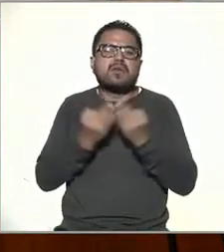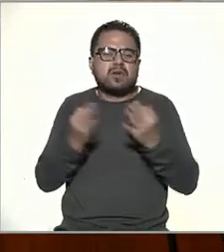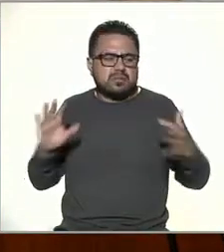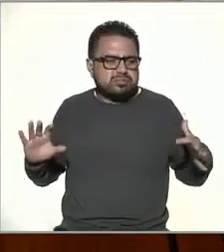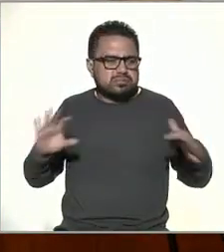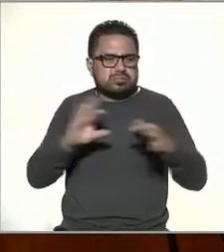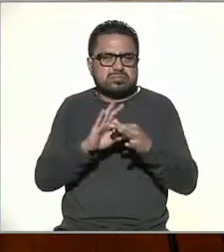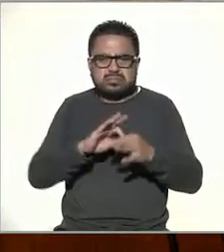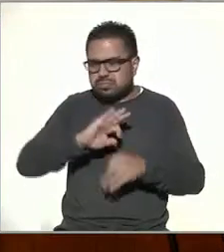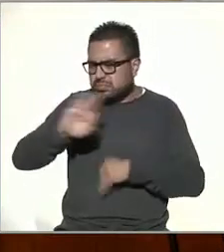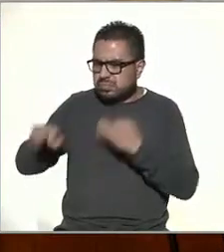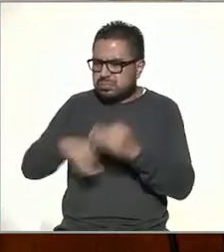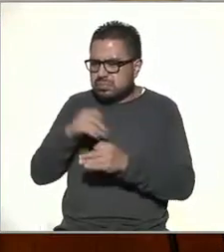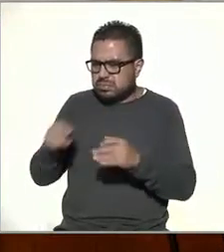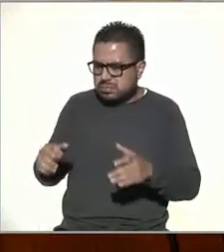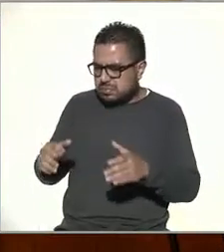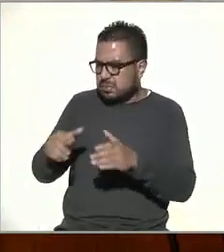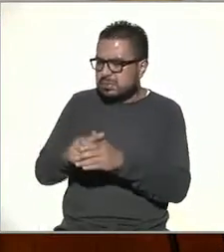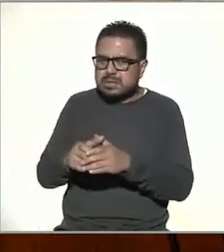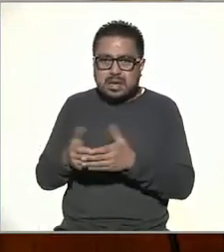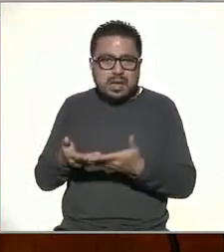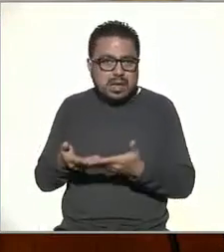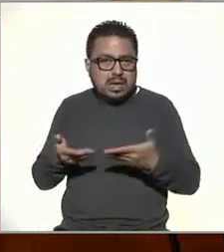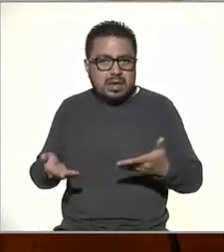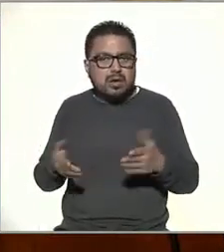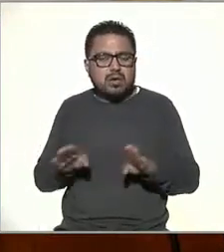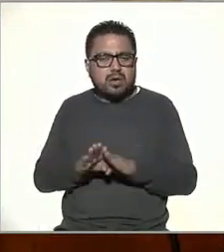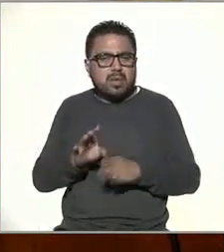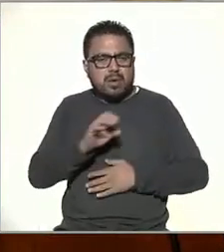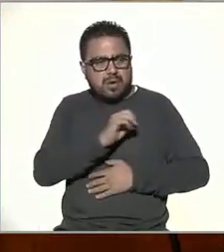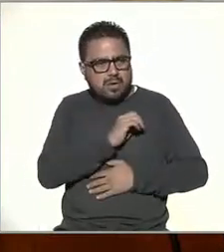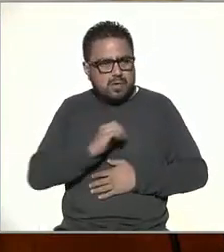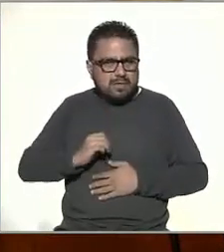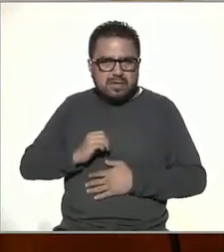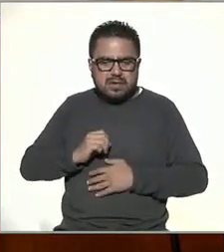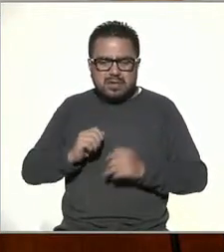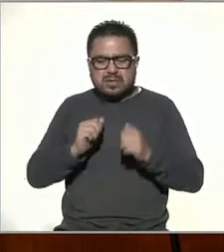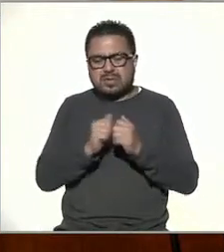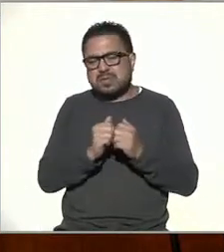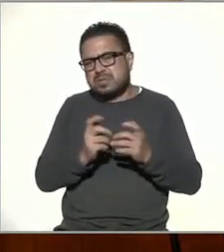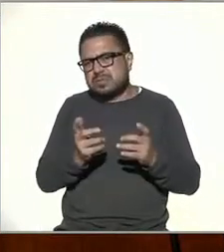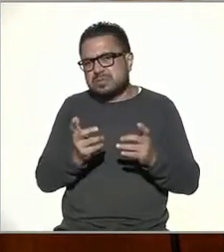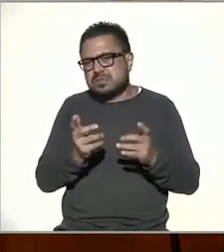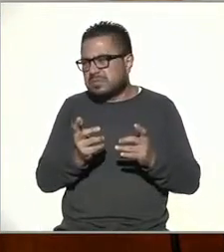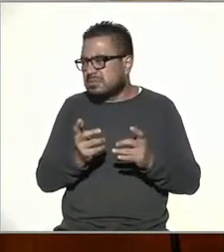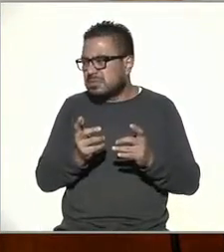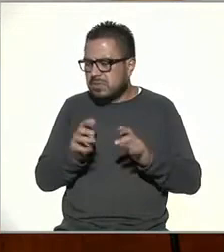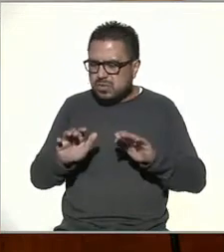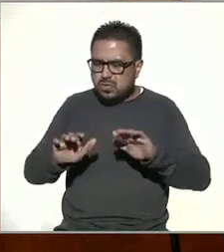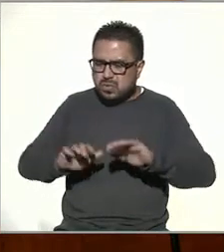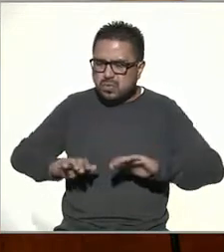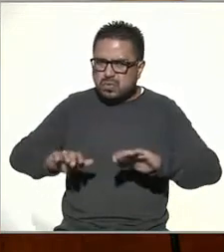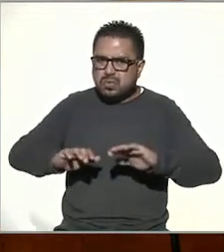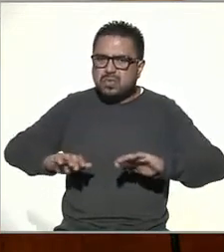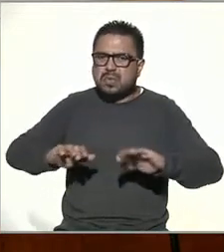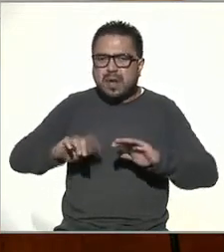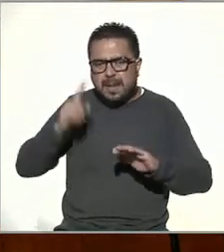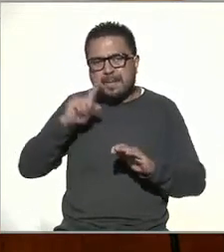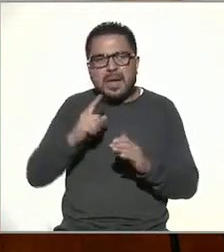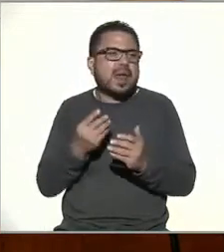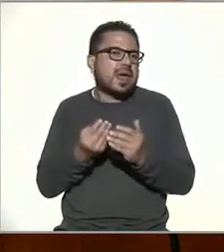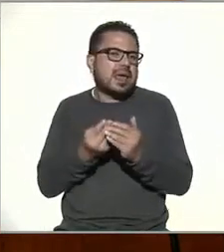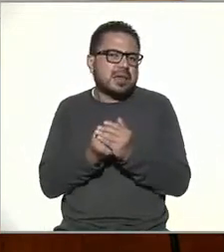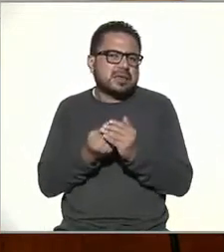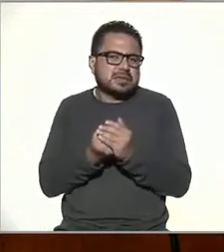conectado ellos ahora de manera pues obligada a través de una computadora para tomar clases,